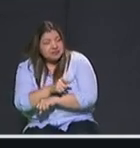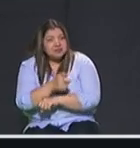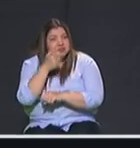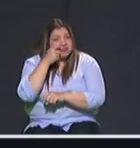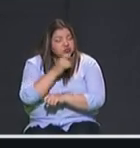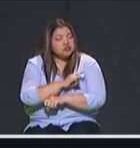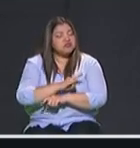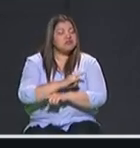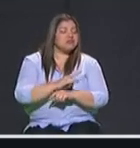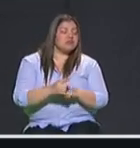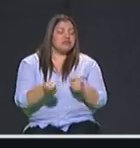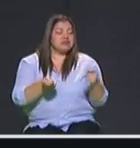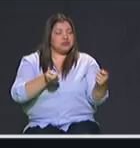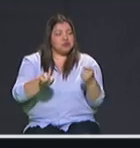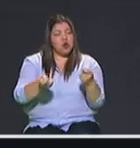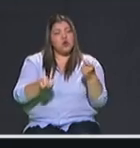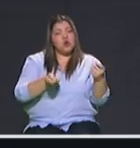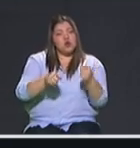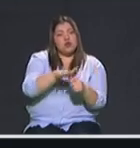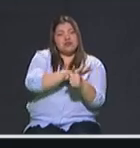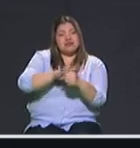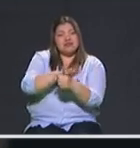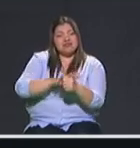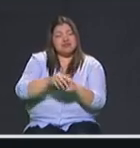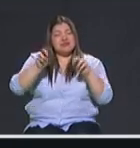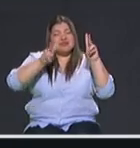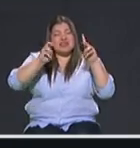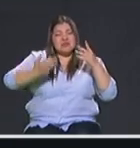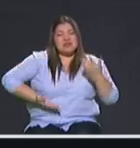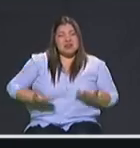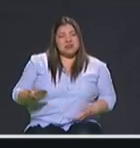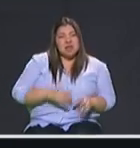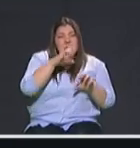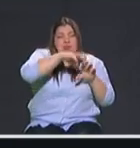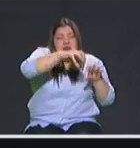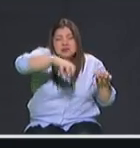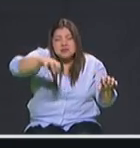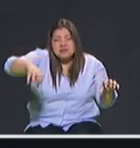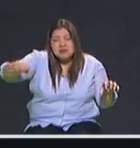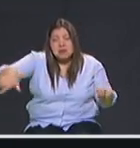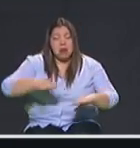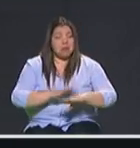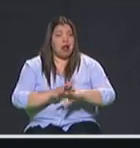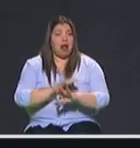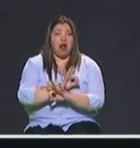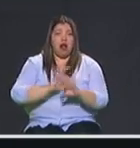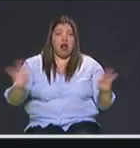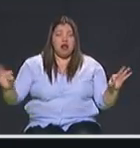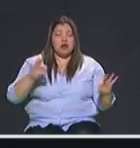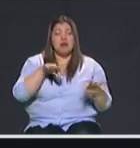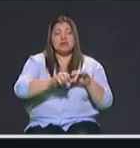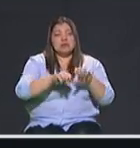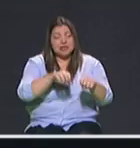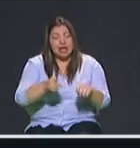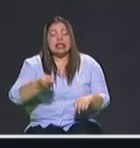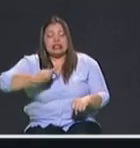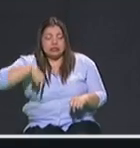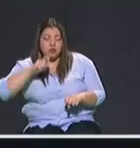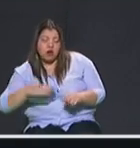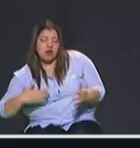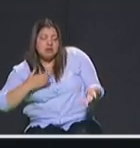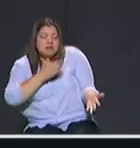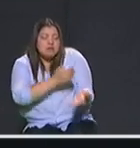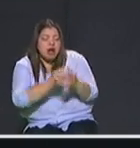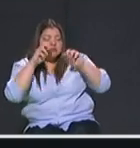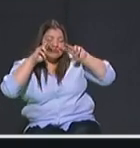control territorial en el tema de los locales y bodegas que tienen sin permiso. Con eso lo podemos hacer. Les podemos quitar los negocios,